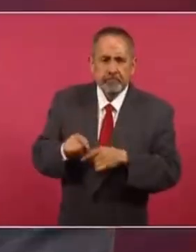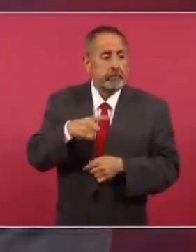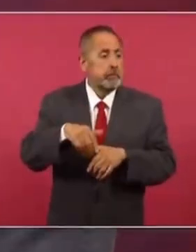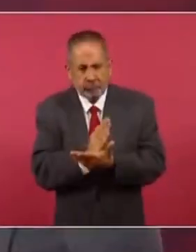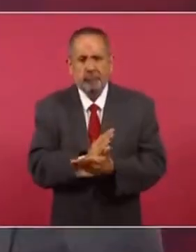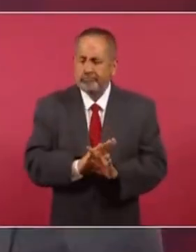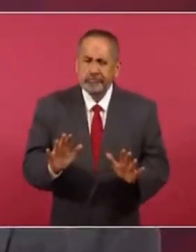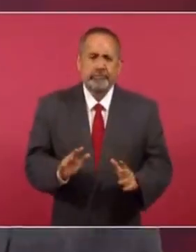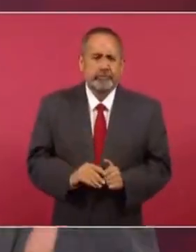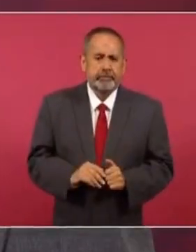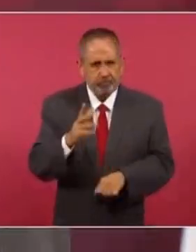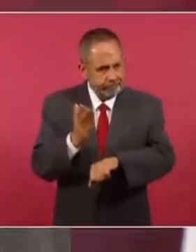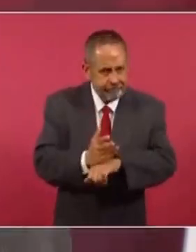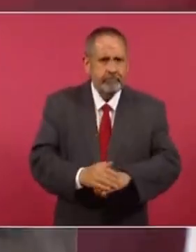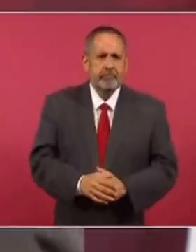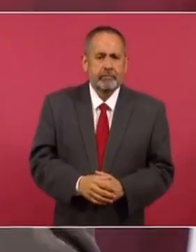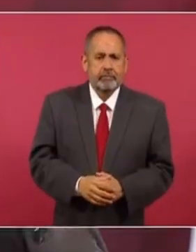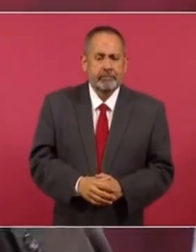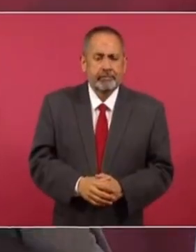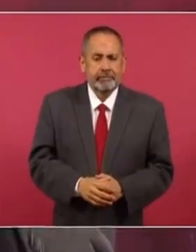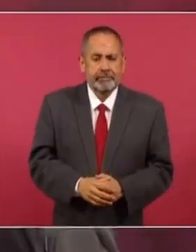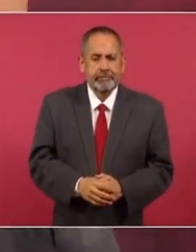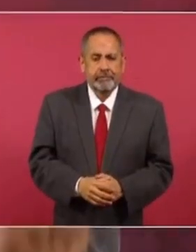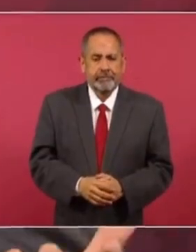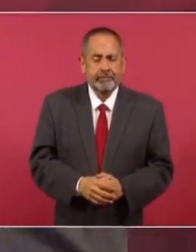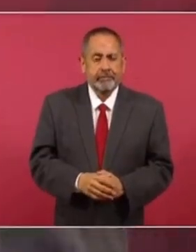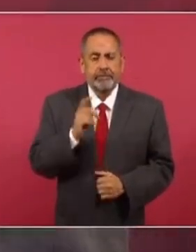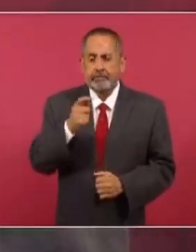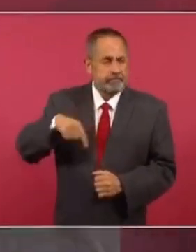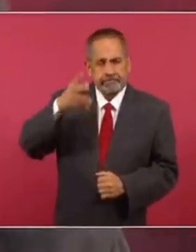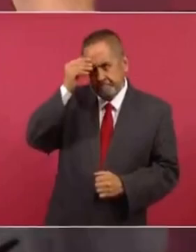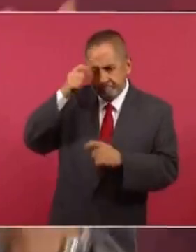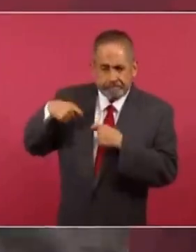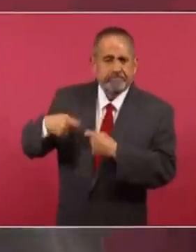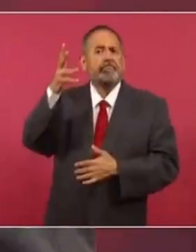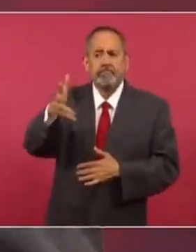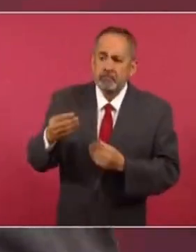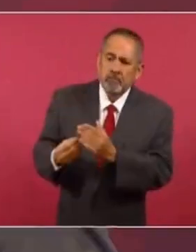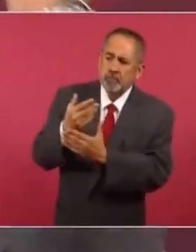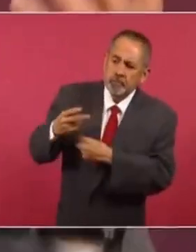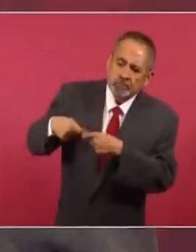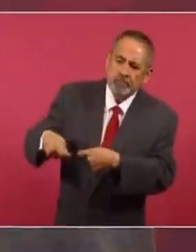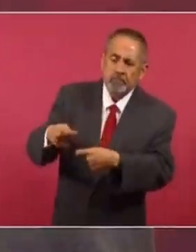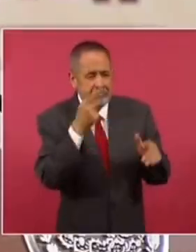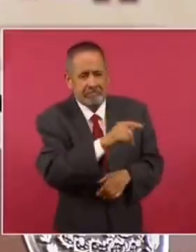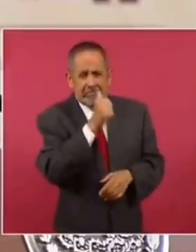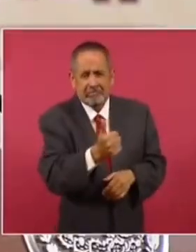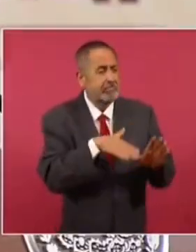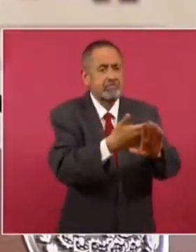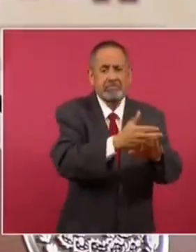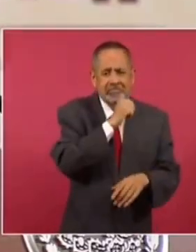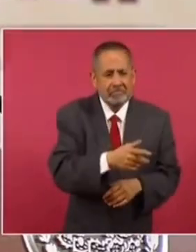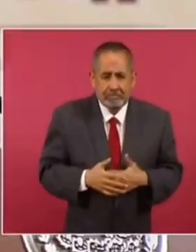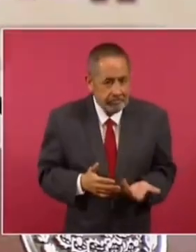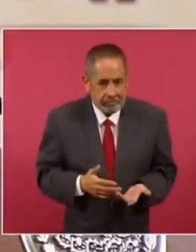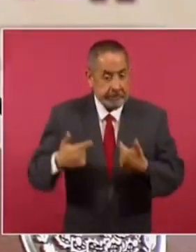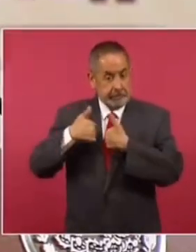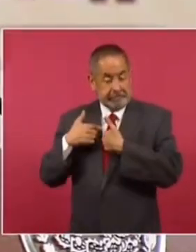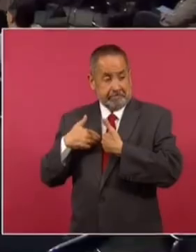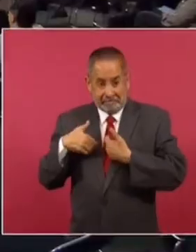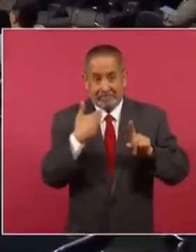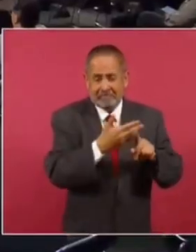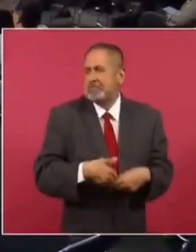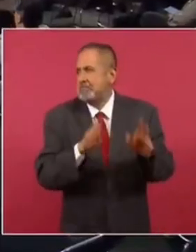aplaudiendo a corruptos, que no hay impunidad. Esto es un legado para las nuevas generaciones. Esto es una transformación. Y en lo que a mí corresponde,